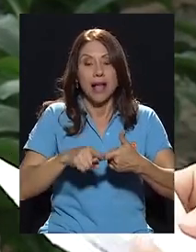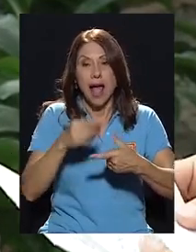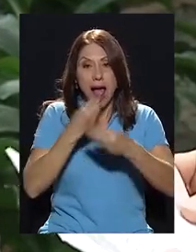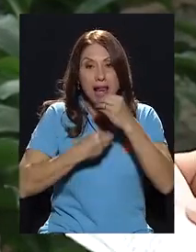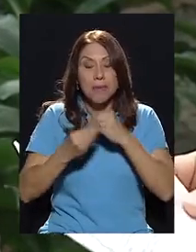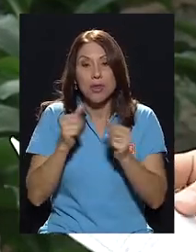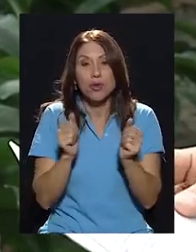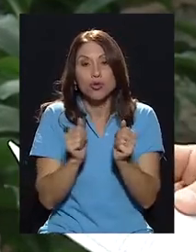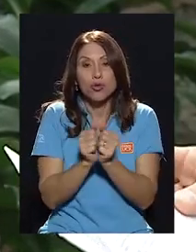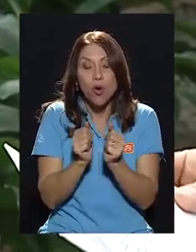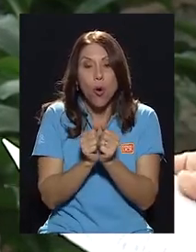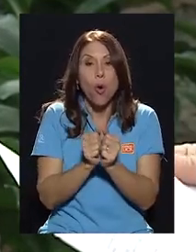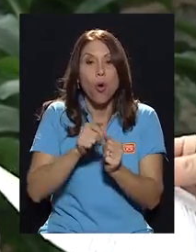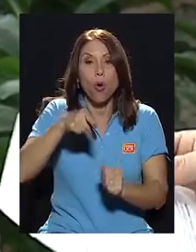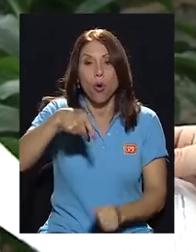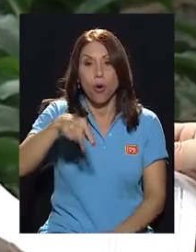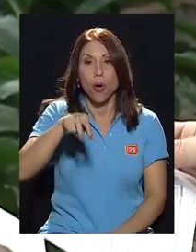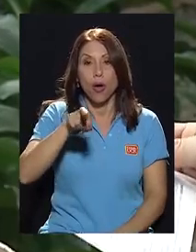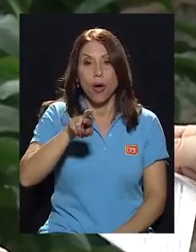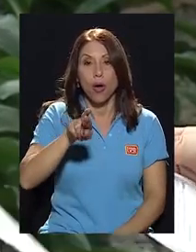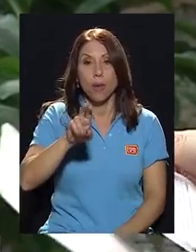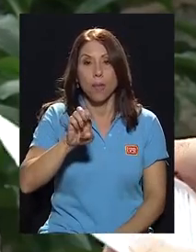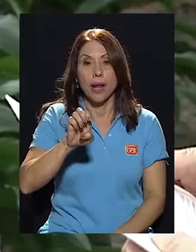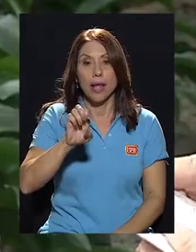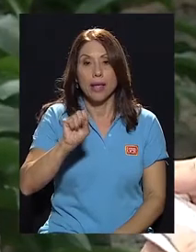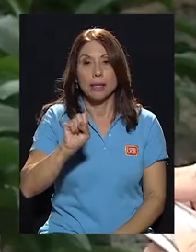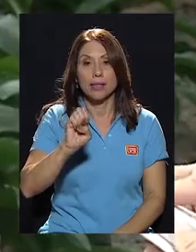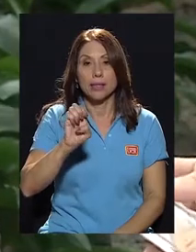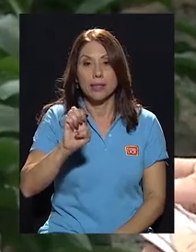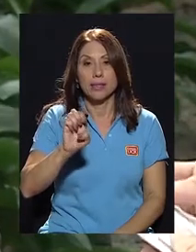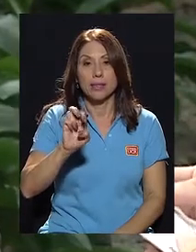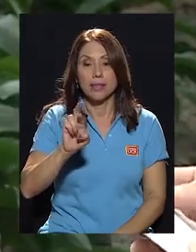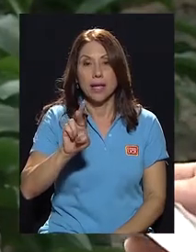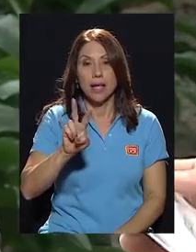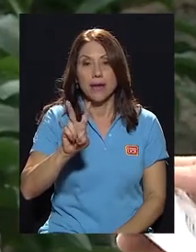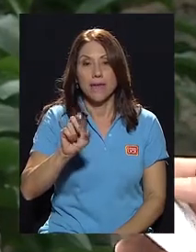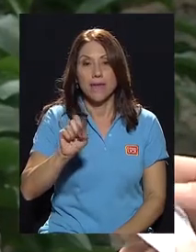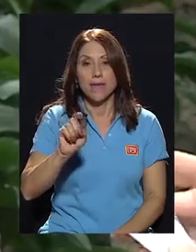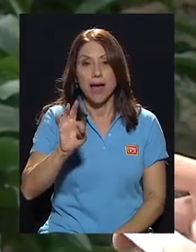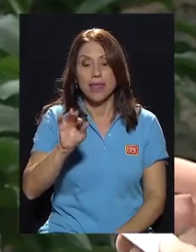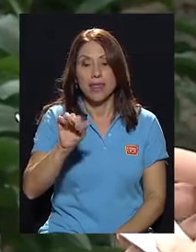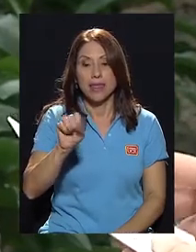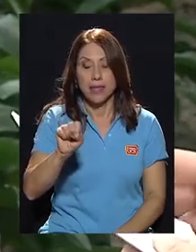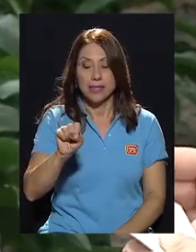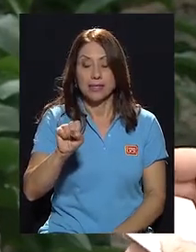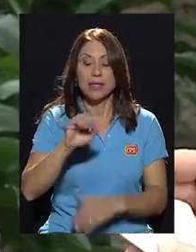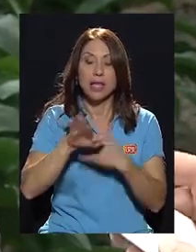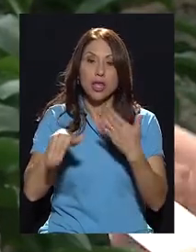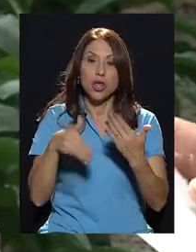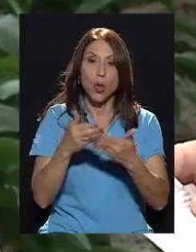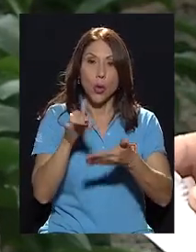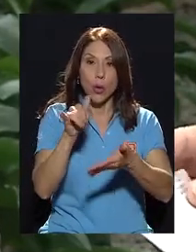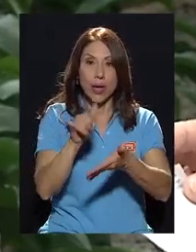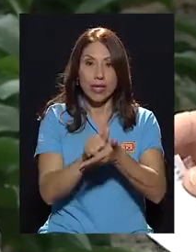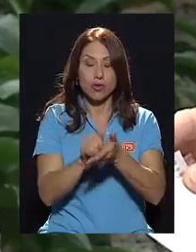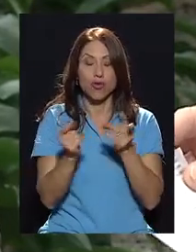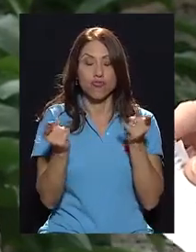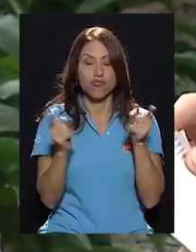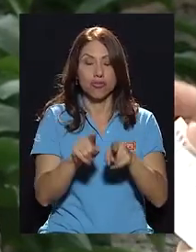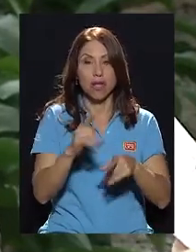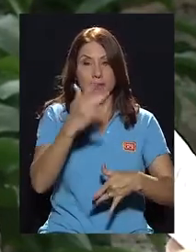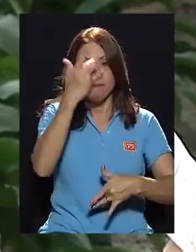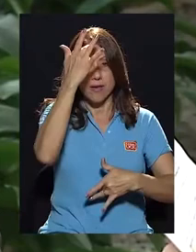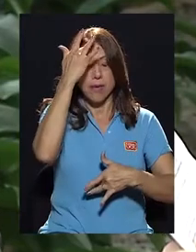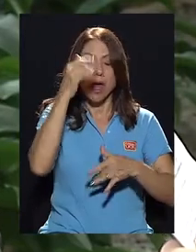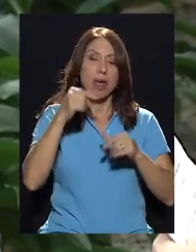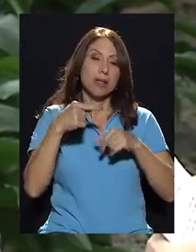preservantes y todo eso propicia enfermedades crónicas